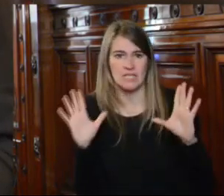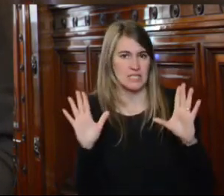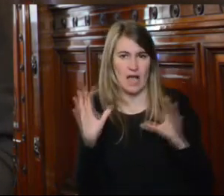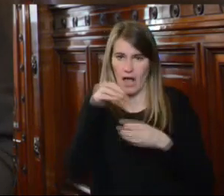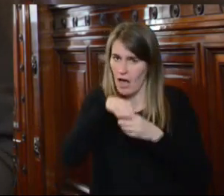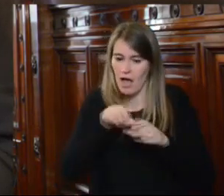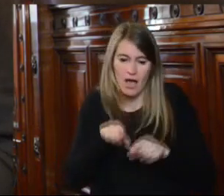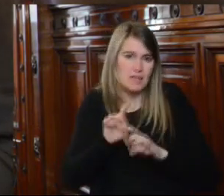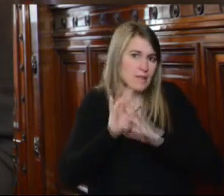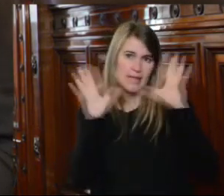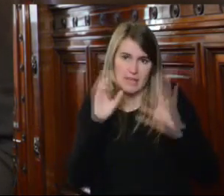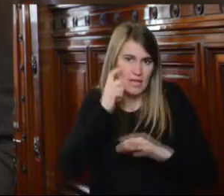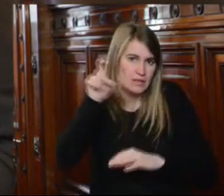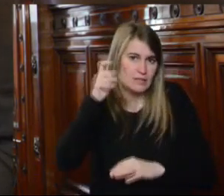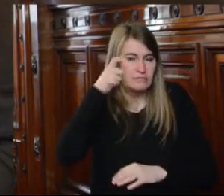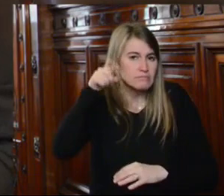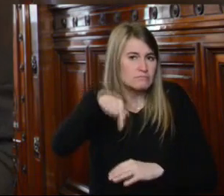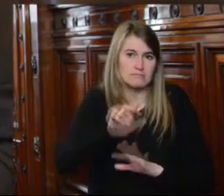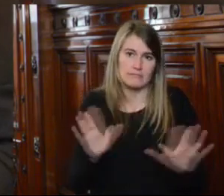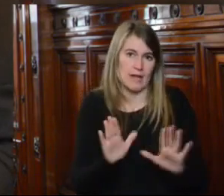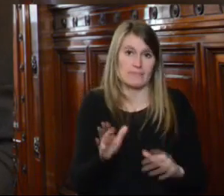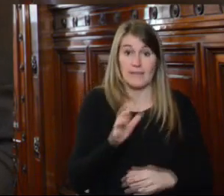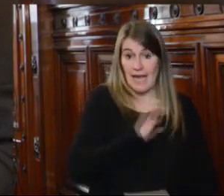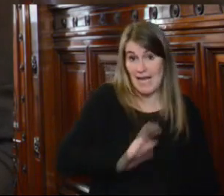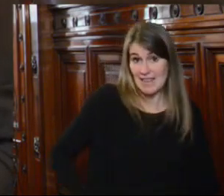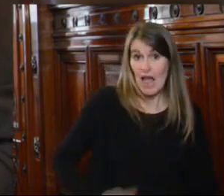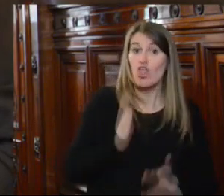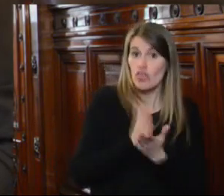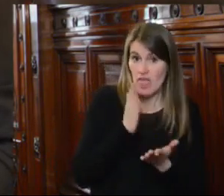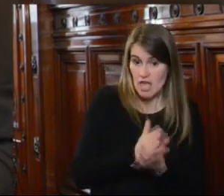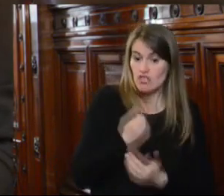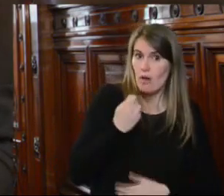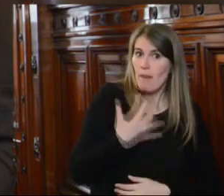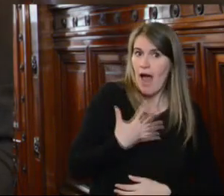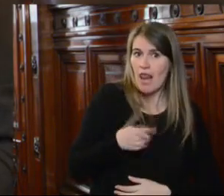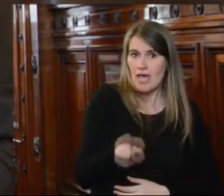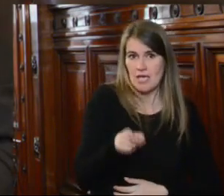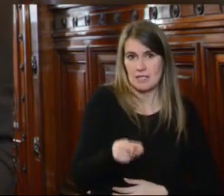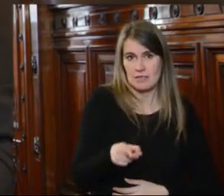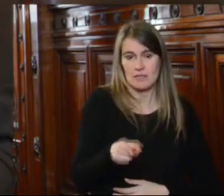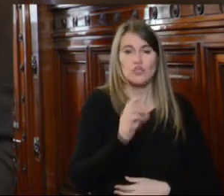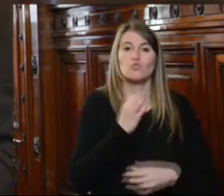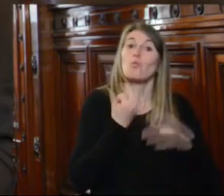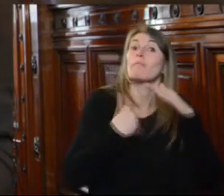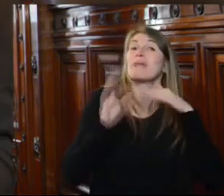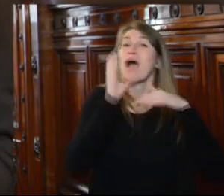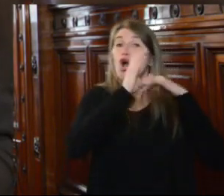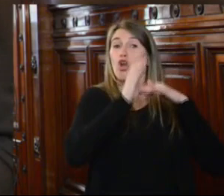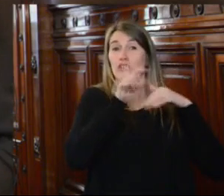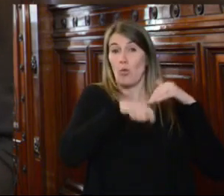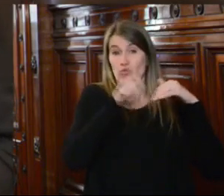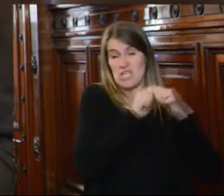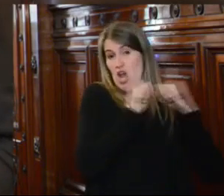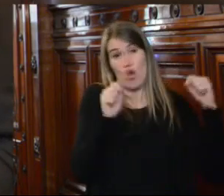íntima constituye uno de los pilares más caros del Estado de Derecho entonces la Suprema Corte de Justicia no puede pronunciarse puntualmente